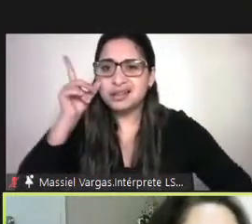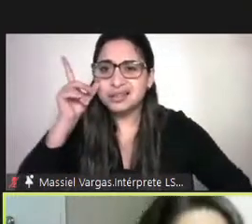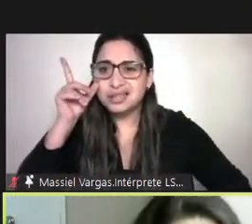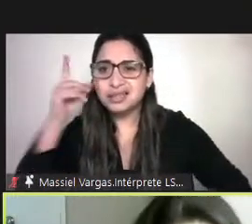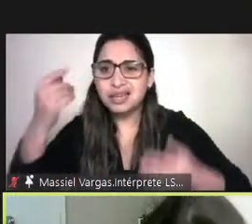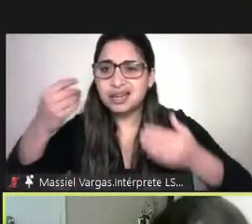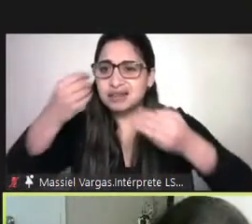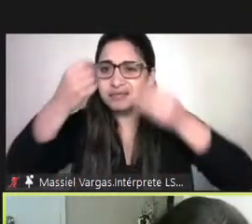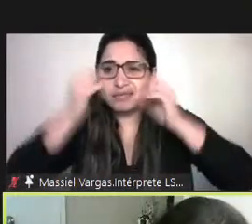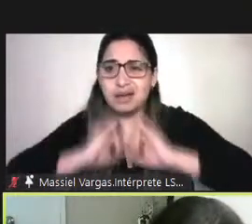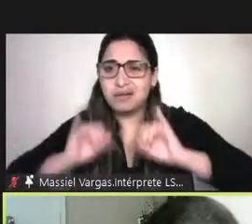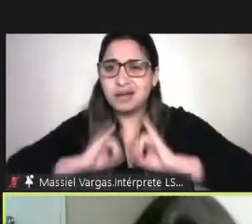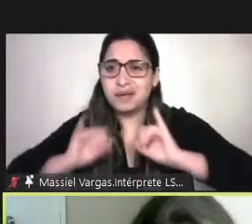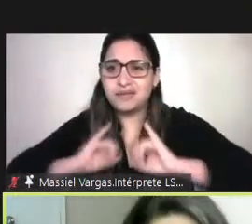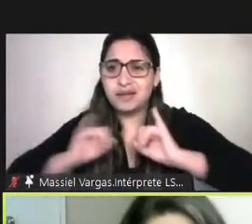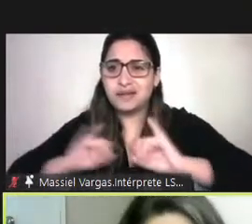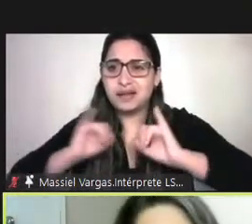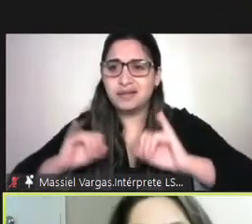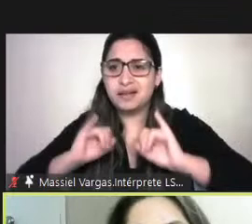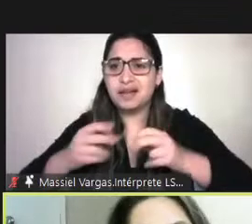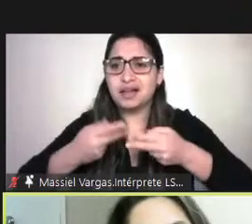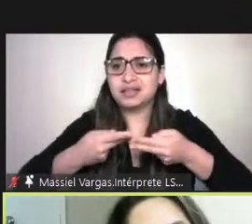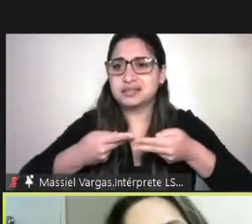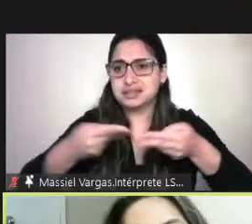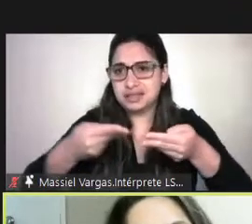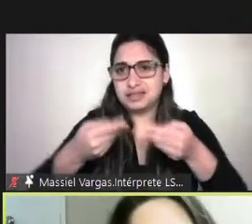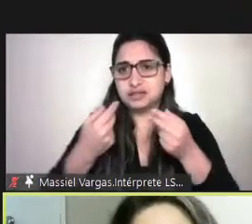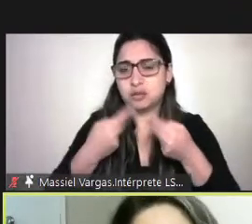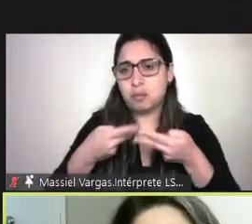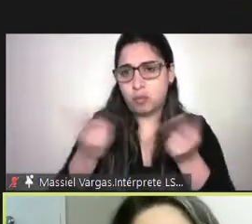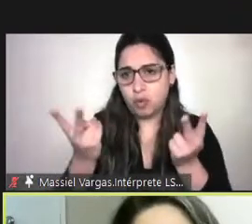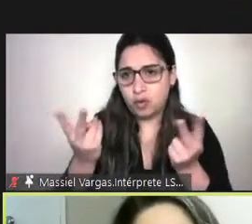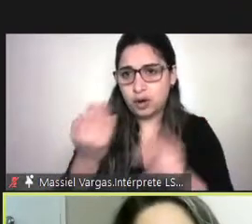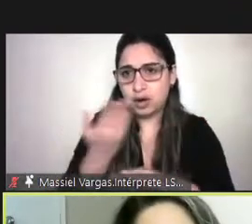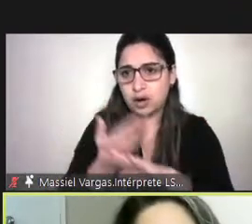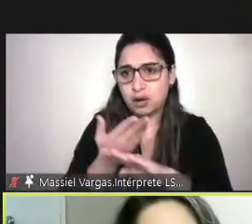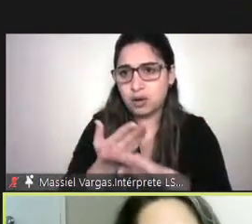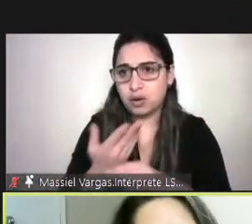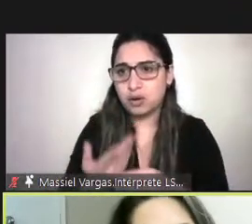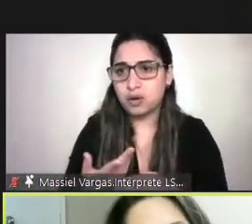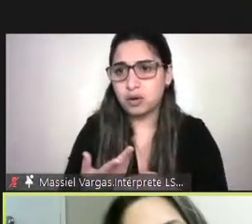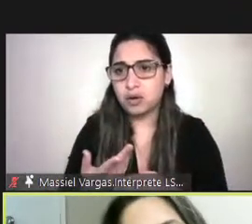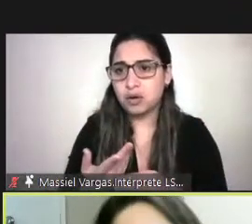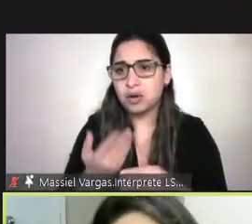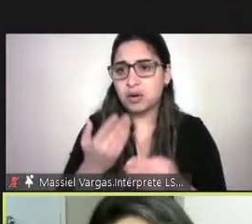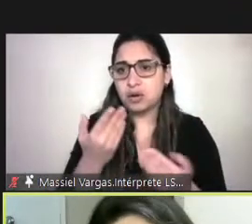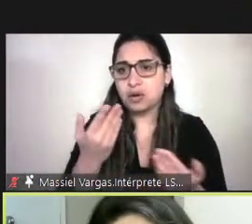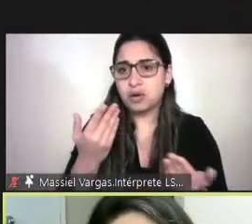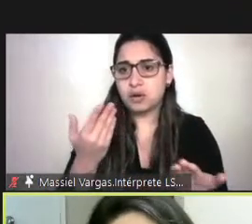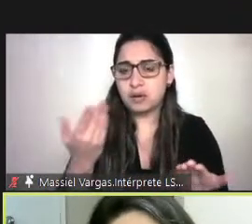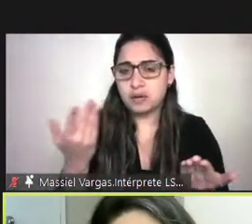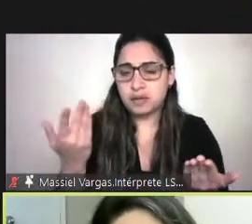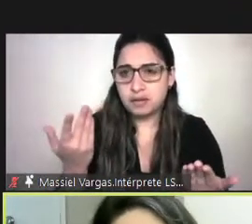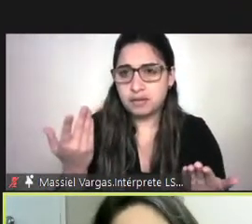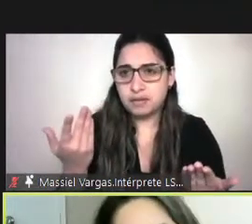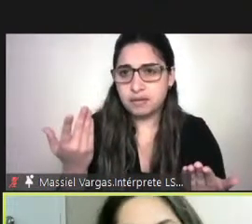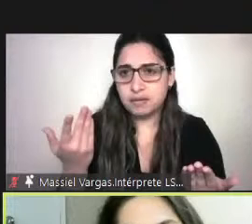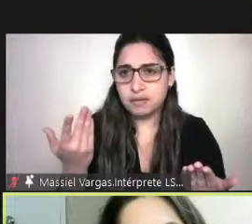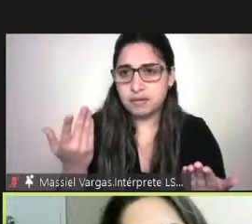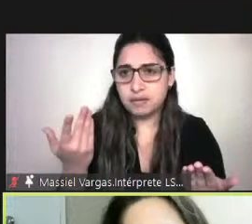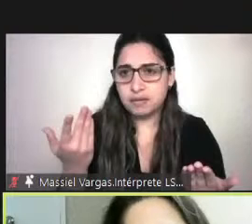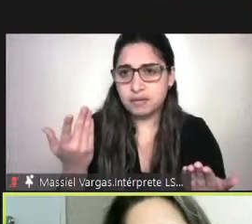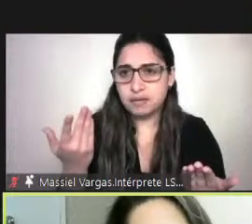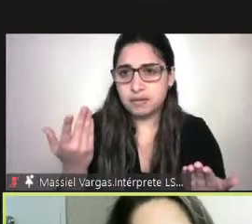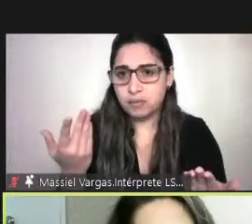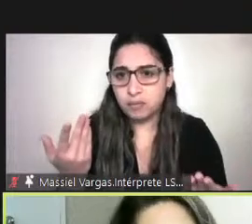cantidad de información. Entonces, ¿qué se utiliza? Lenguaje fácil. Pudiésemos tener la